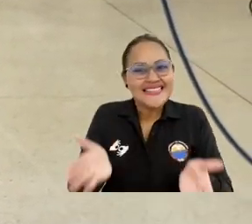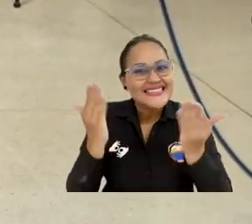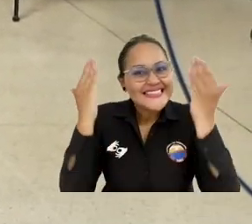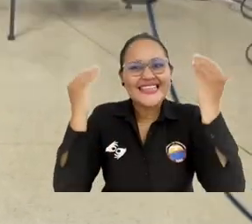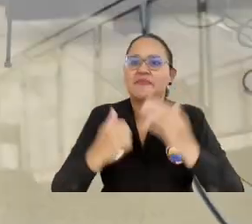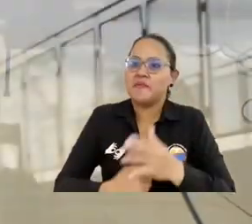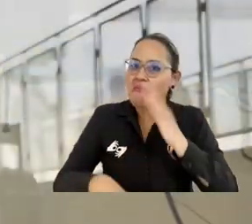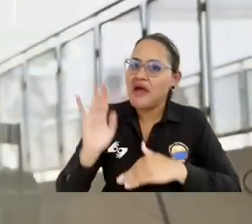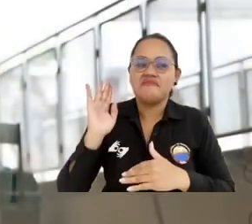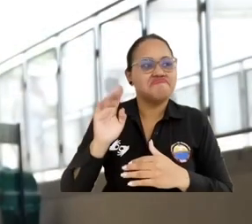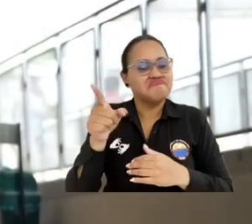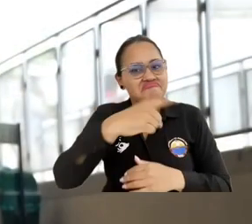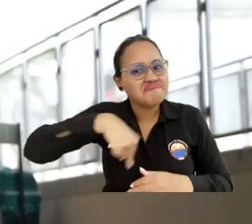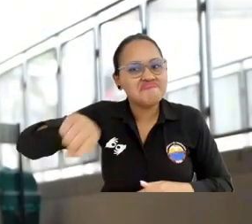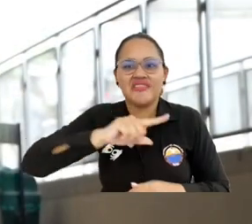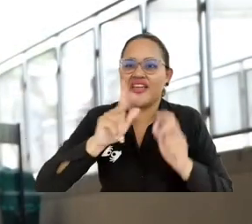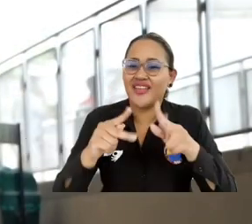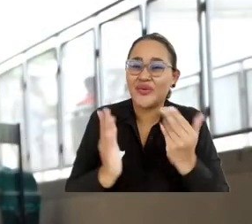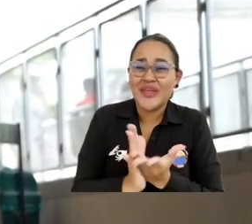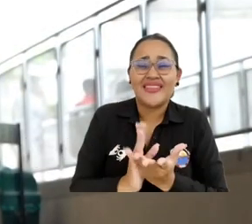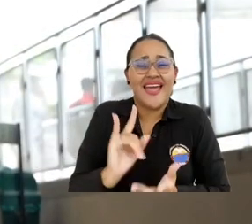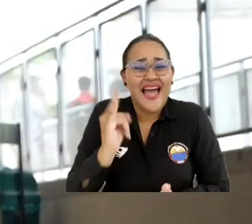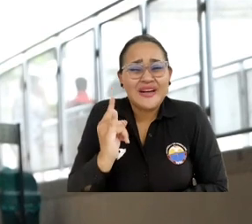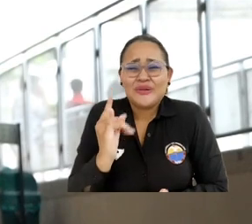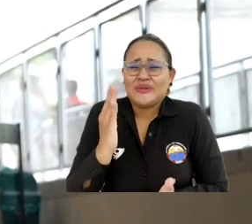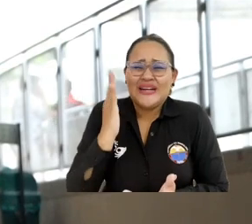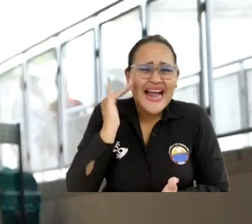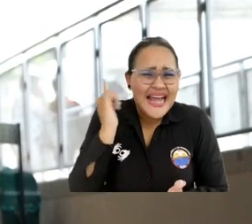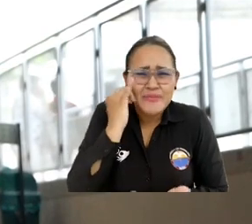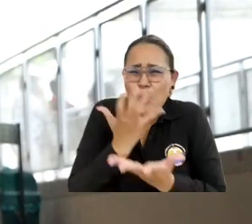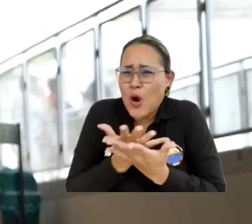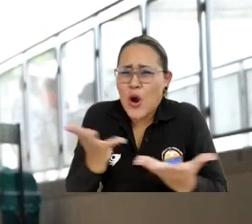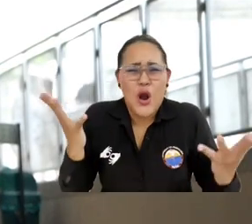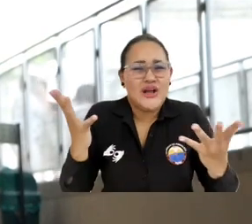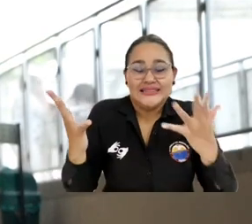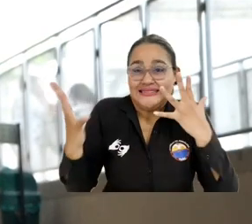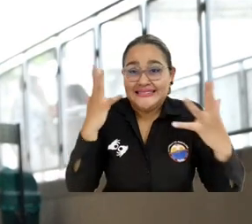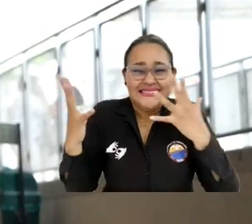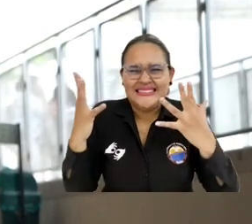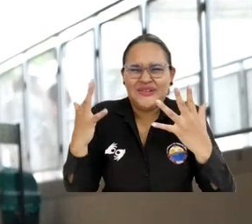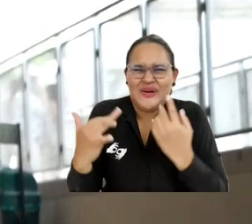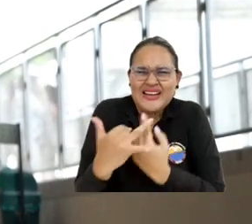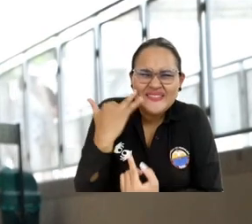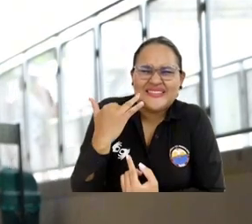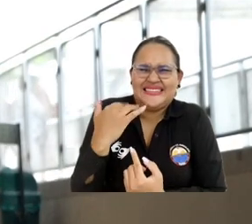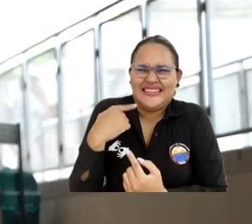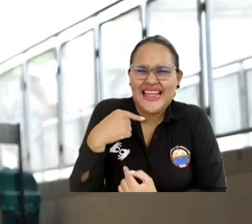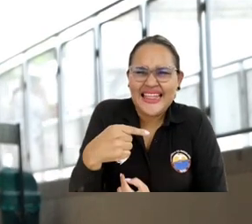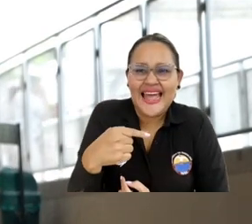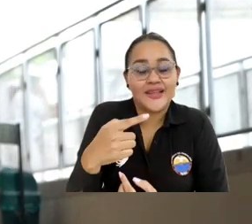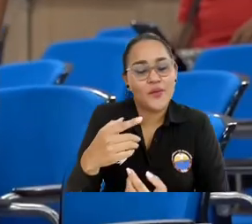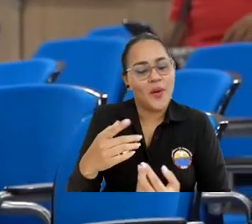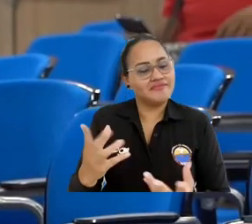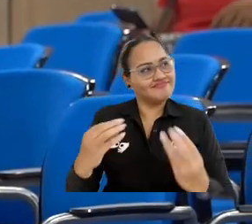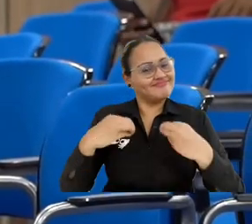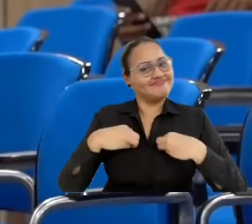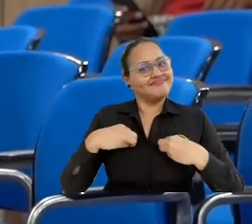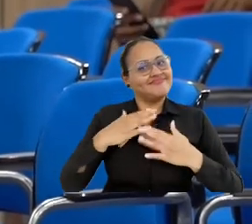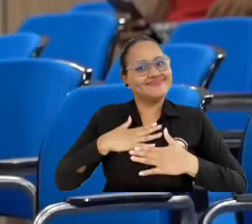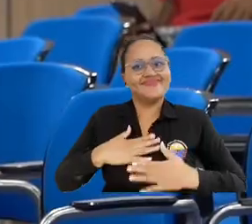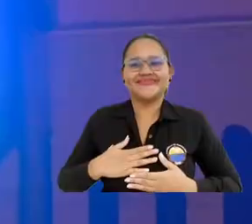recreativa para todos estos estudiantes que de pronto estamos pasando momentos académicos que nos pueden influir de manera negativa a nosotros.